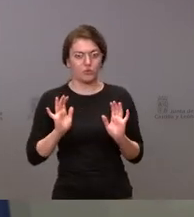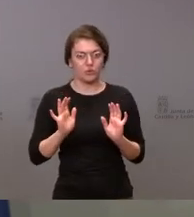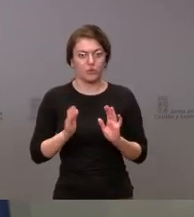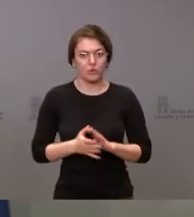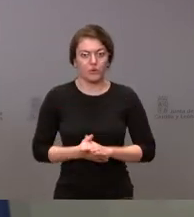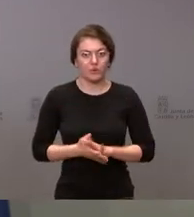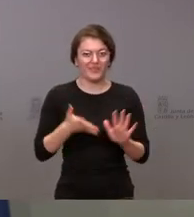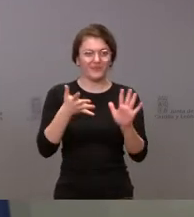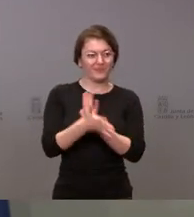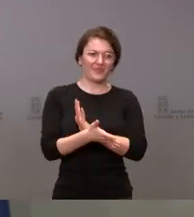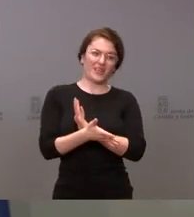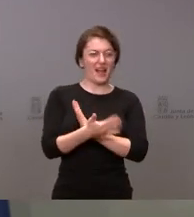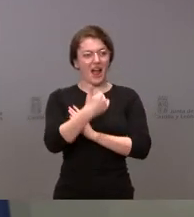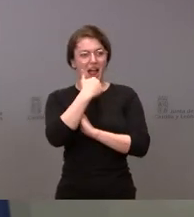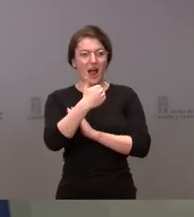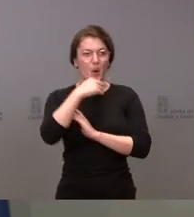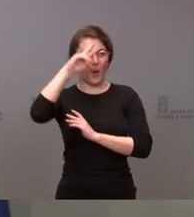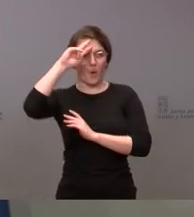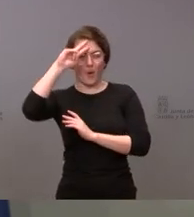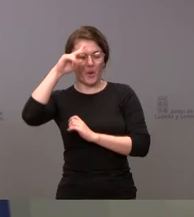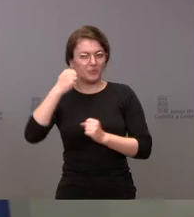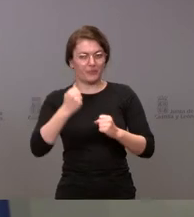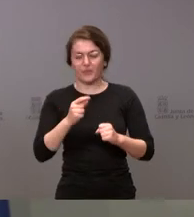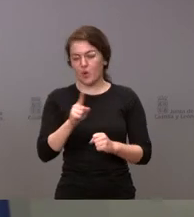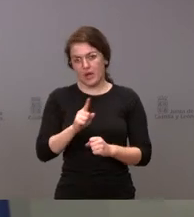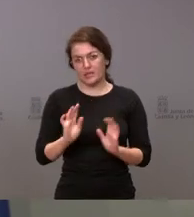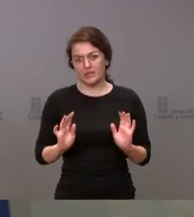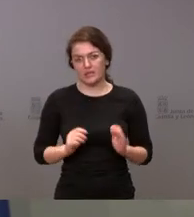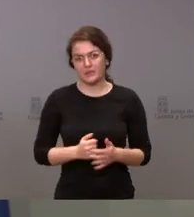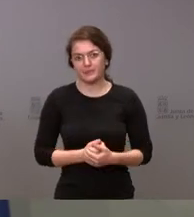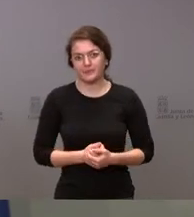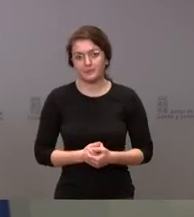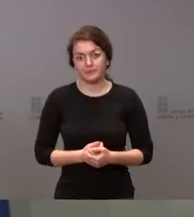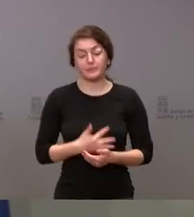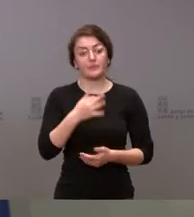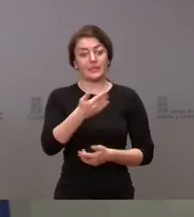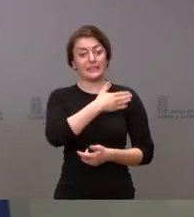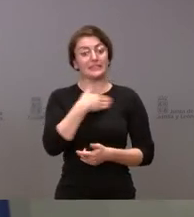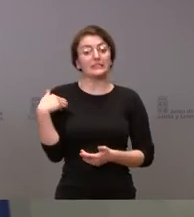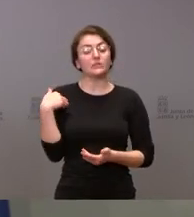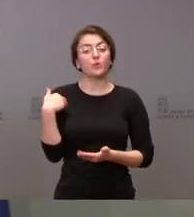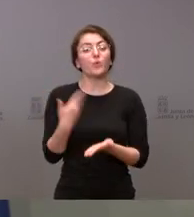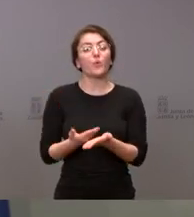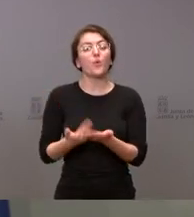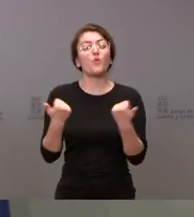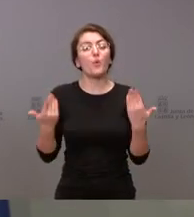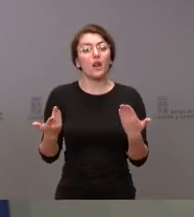una cuestión que en este momento nos preocupe en exceso. Y sí que quiero destacar una cosa, que es la celeridad